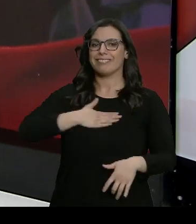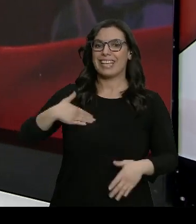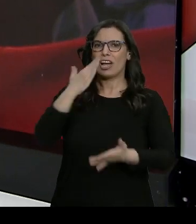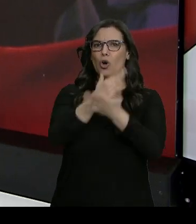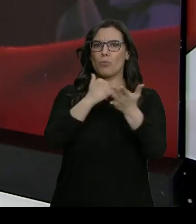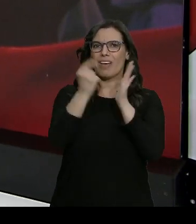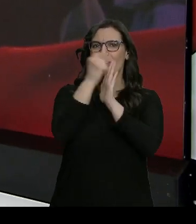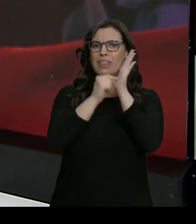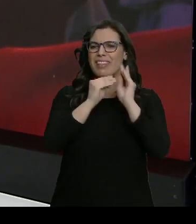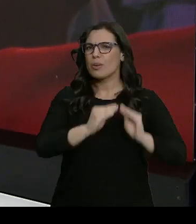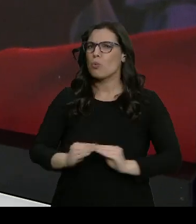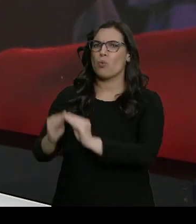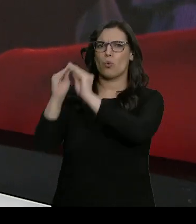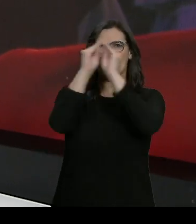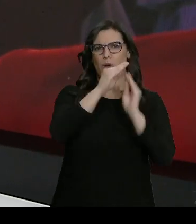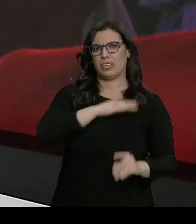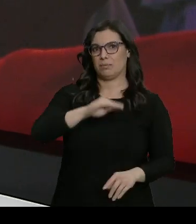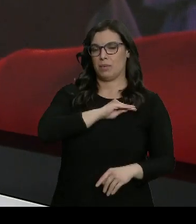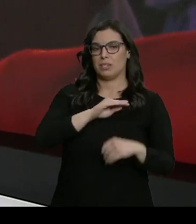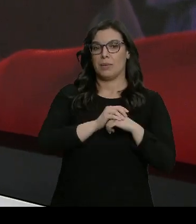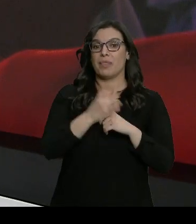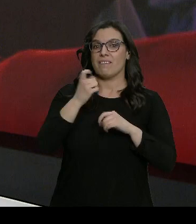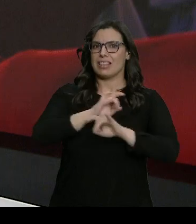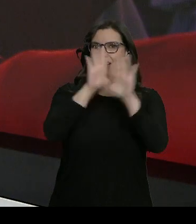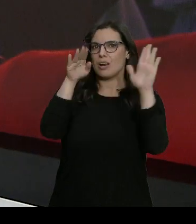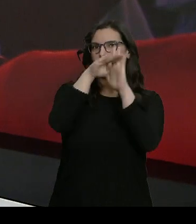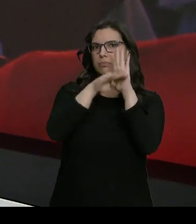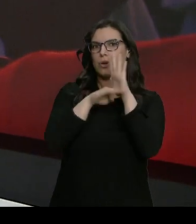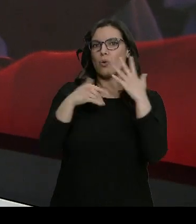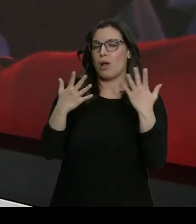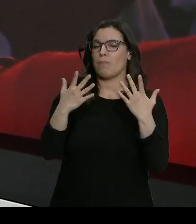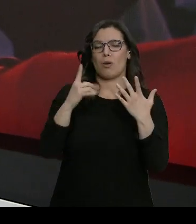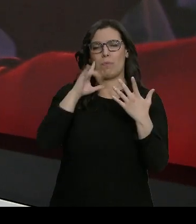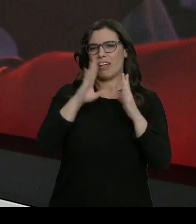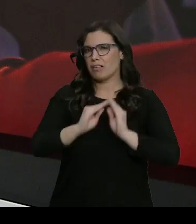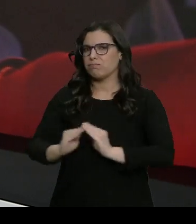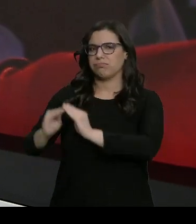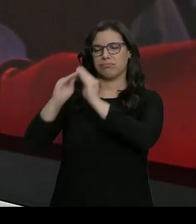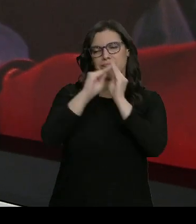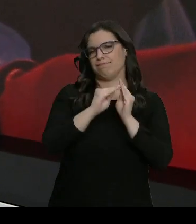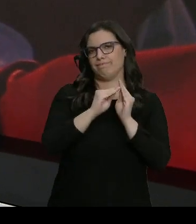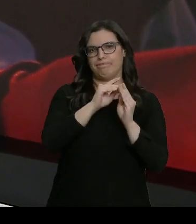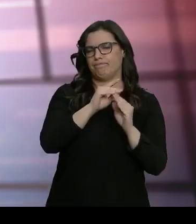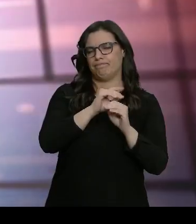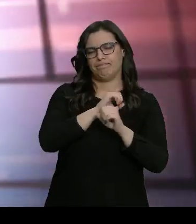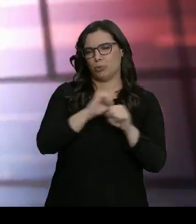mismas medidas. Aún están por definir, pero de momento no parece que vaya a ser posible según el gobierno.